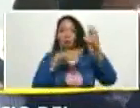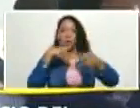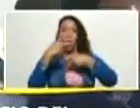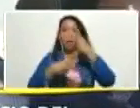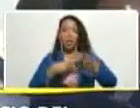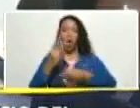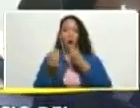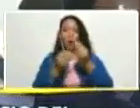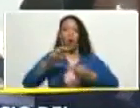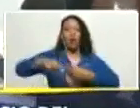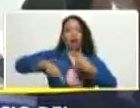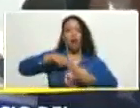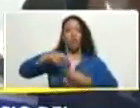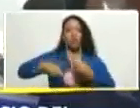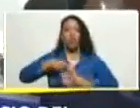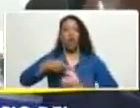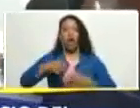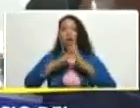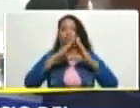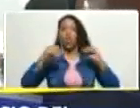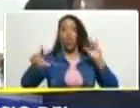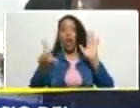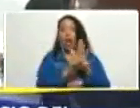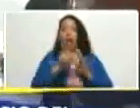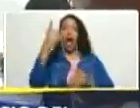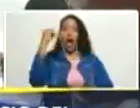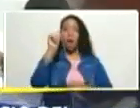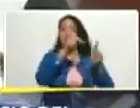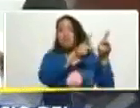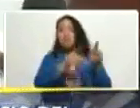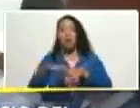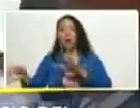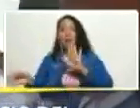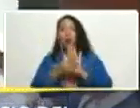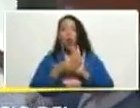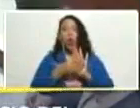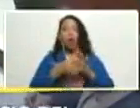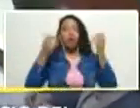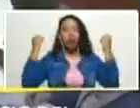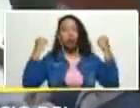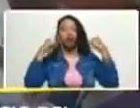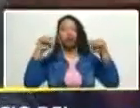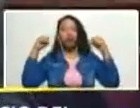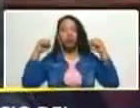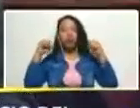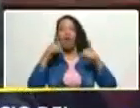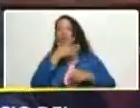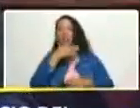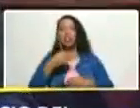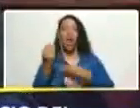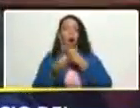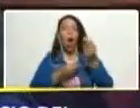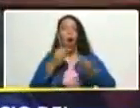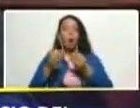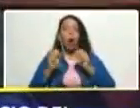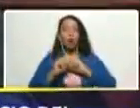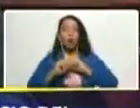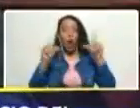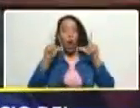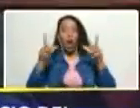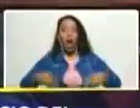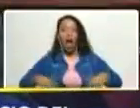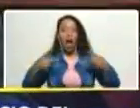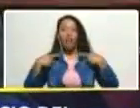como revolucionario que todas las leyes tengan un plan de aplicación práctica y se sepa como van a impactar la vida